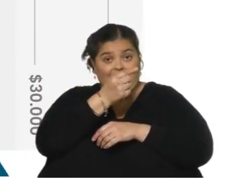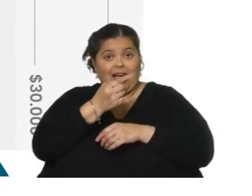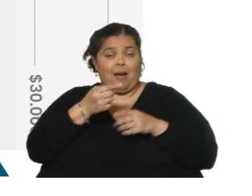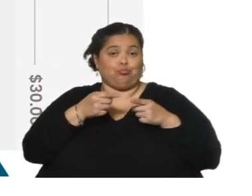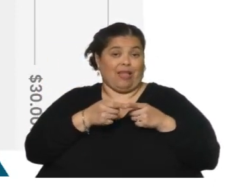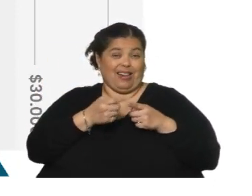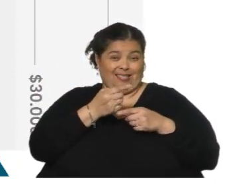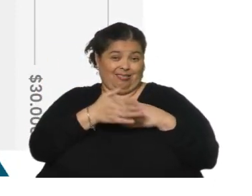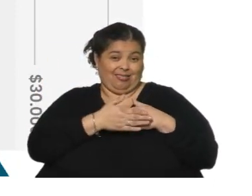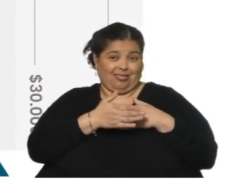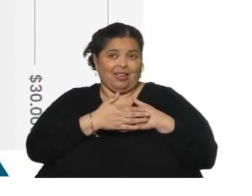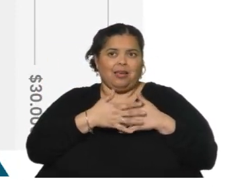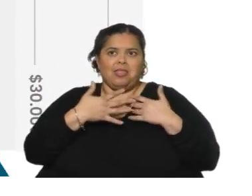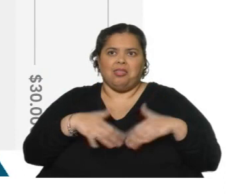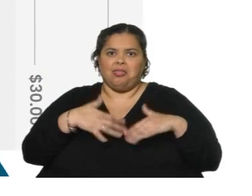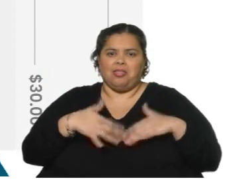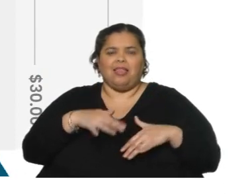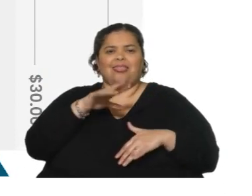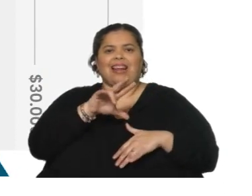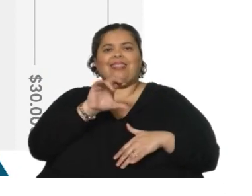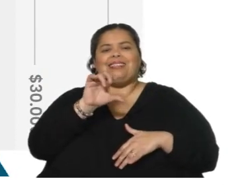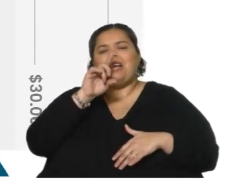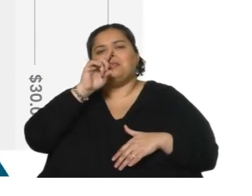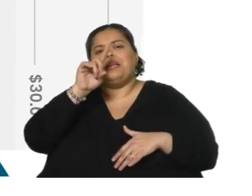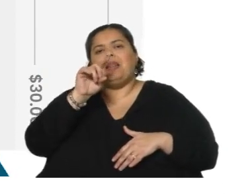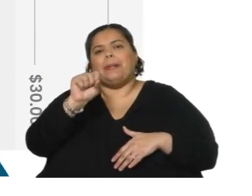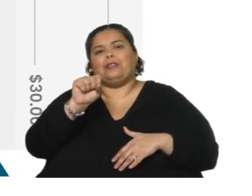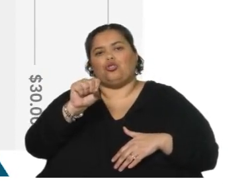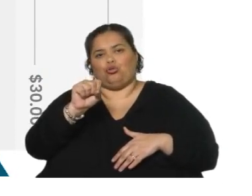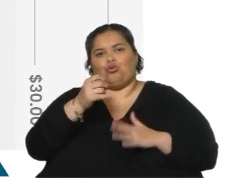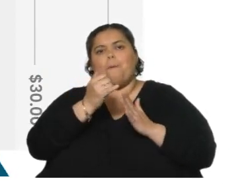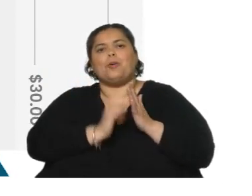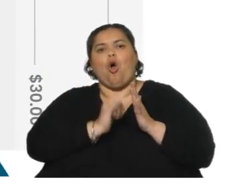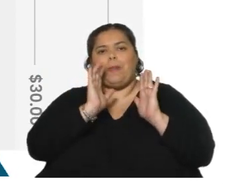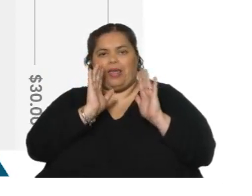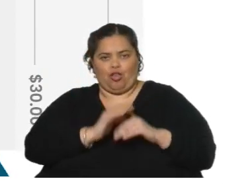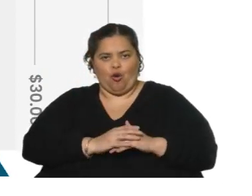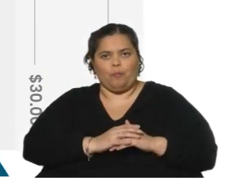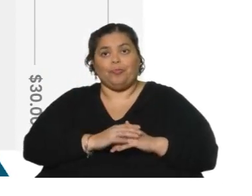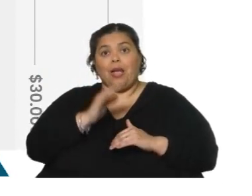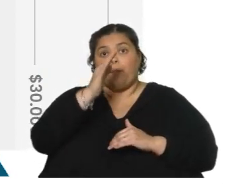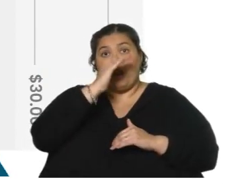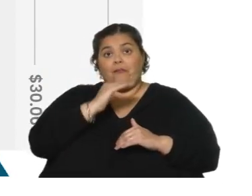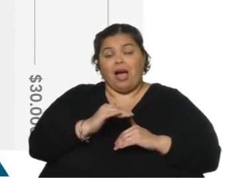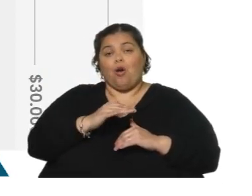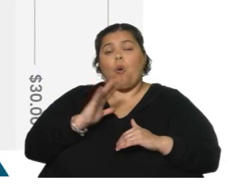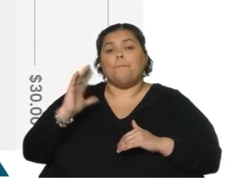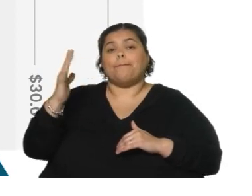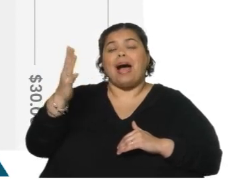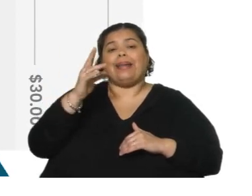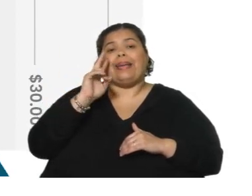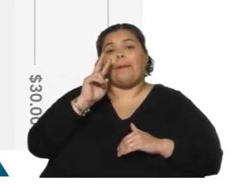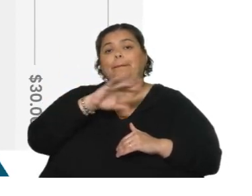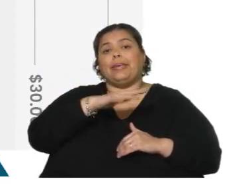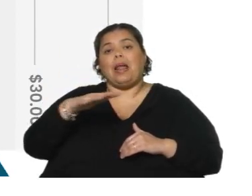muy demandado. 36 mil pesos promedio. Por debajo de eso aparece Parque Miramar. Y ahí empiezan a aparecer algunas de las